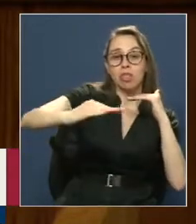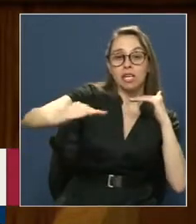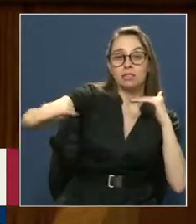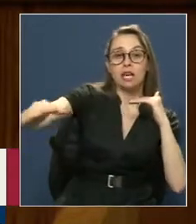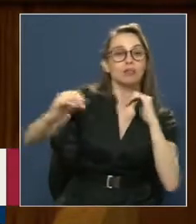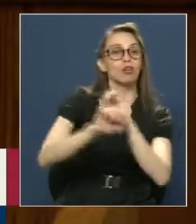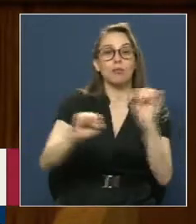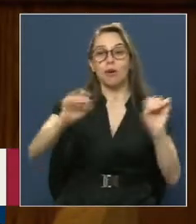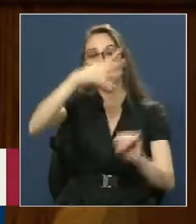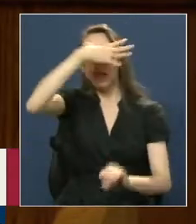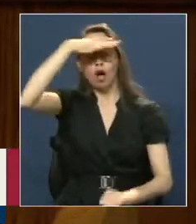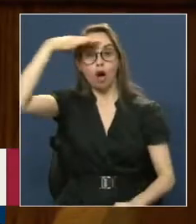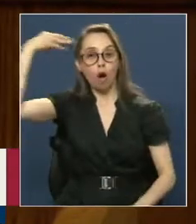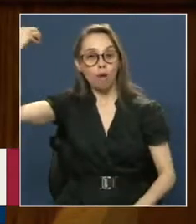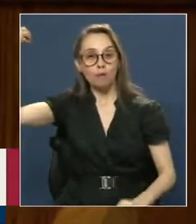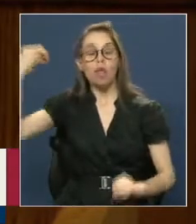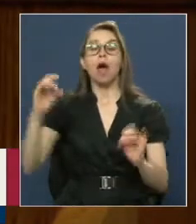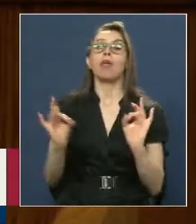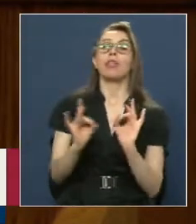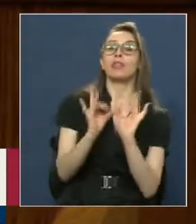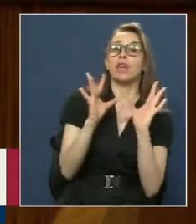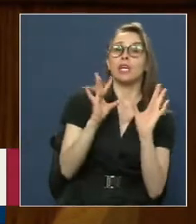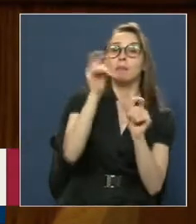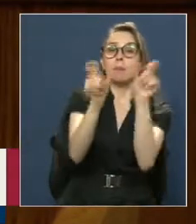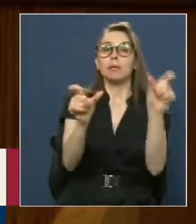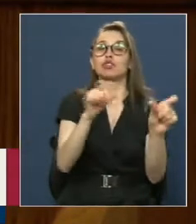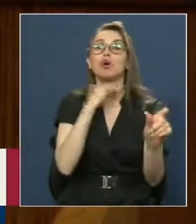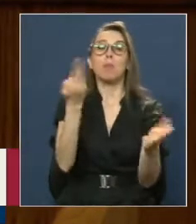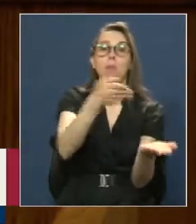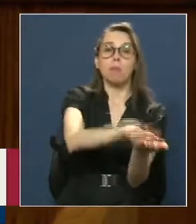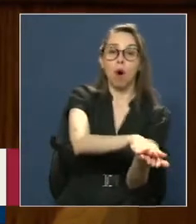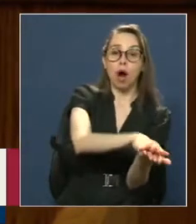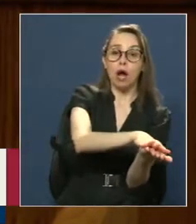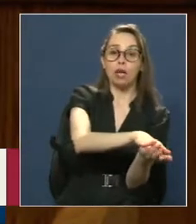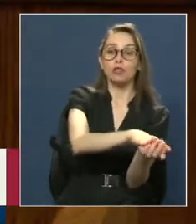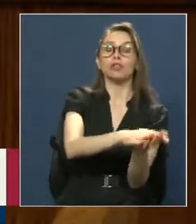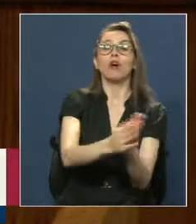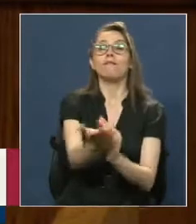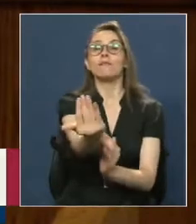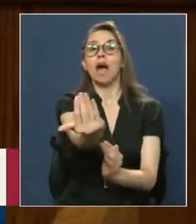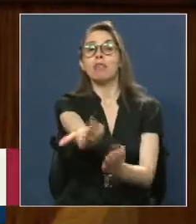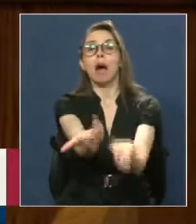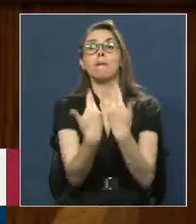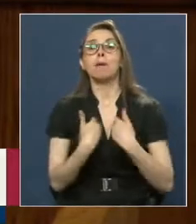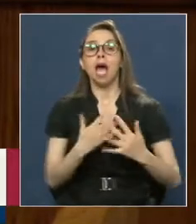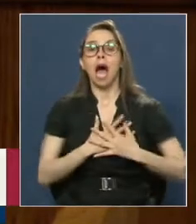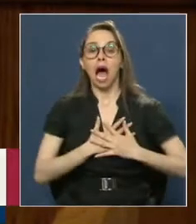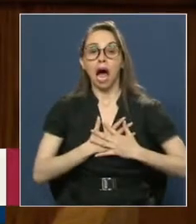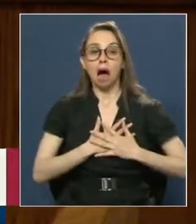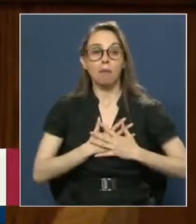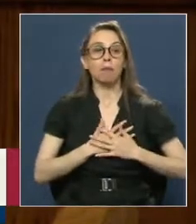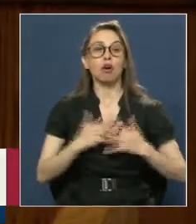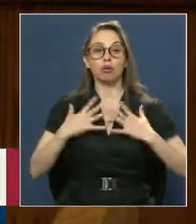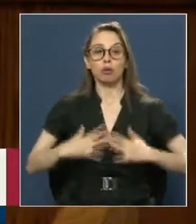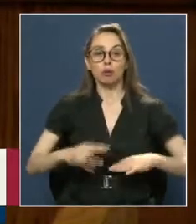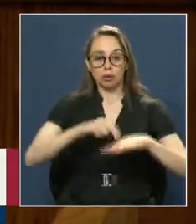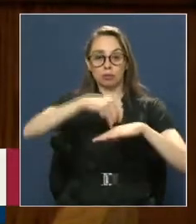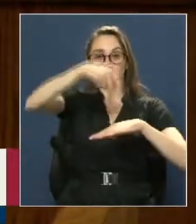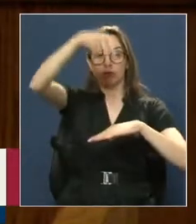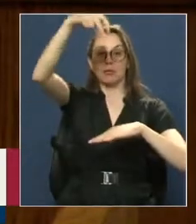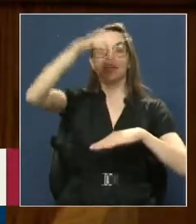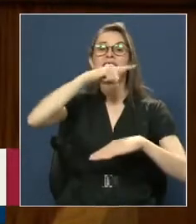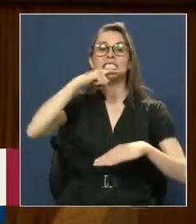el olvido Se cree que de repente Los muertos Cobrarán Su cuota de amor Y saldrán secos Íntegros Con la